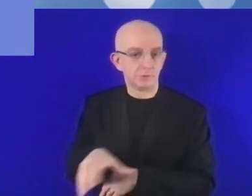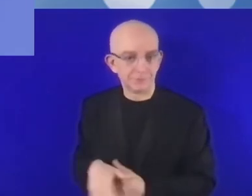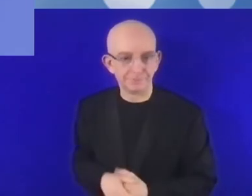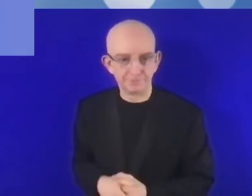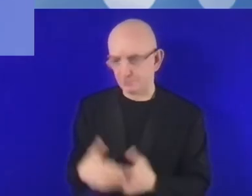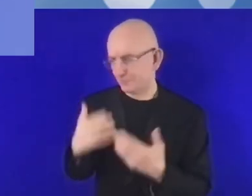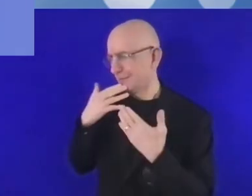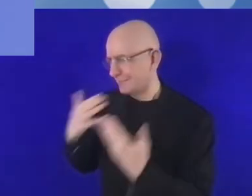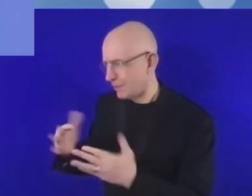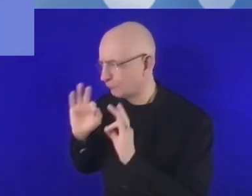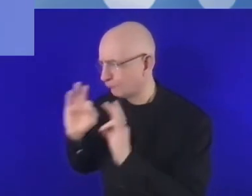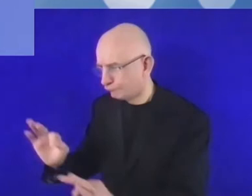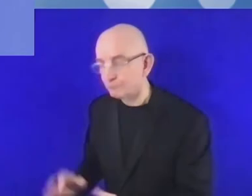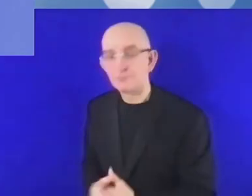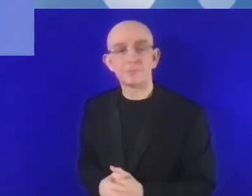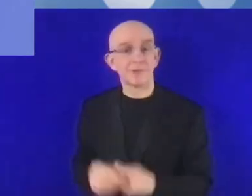Muchas gracias.